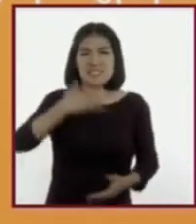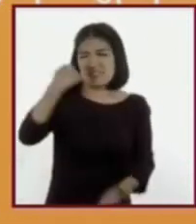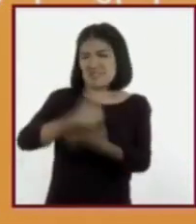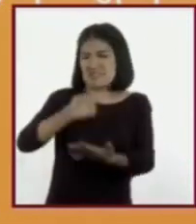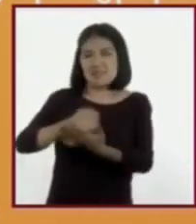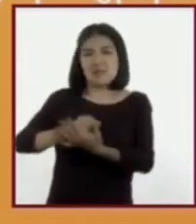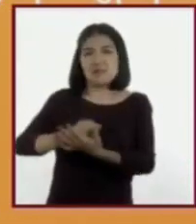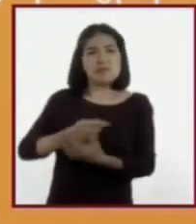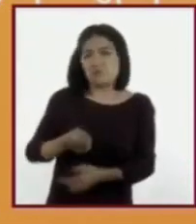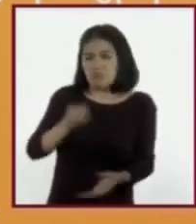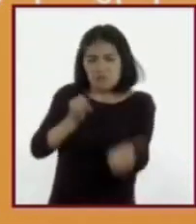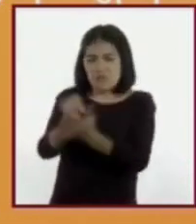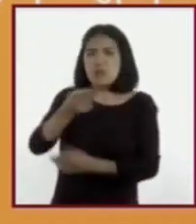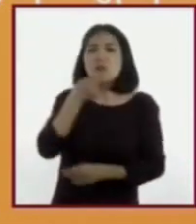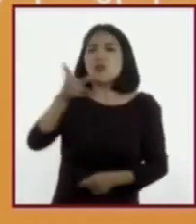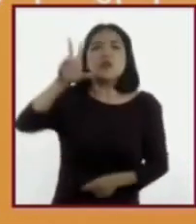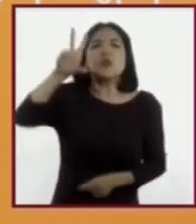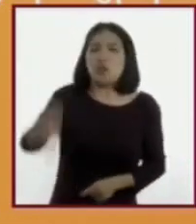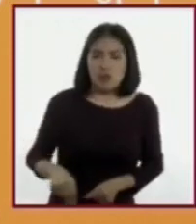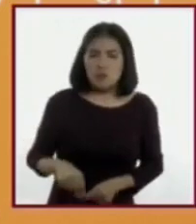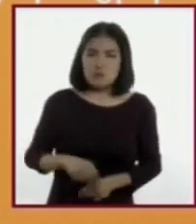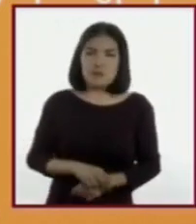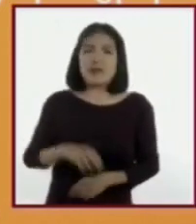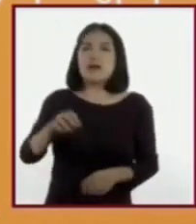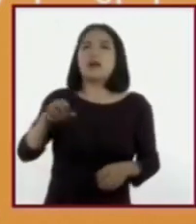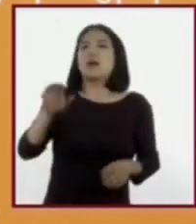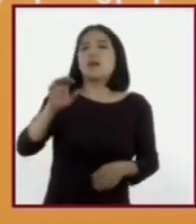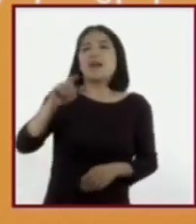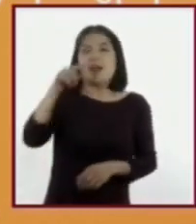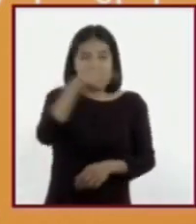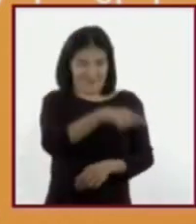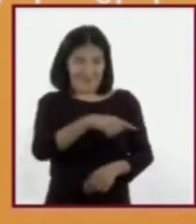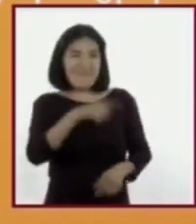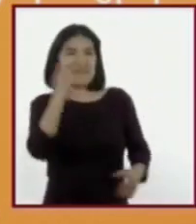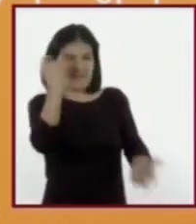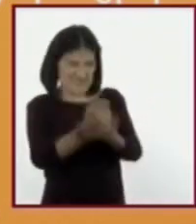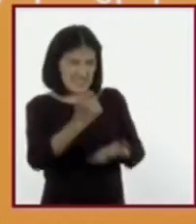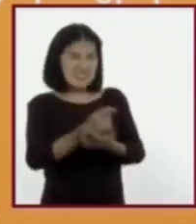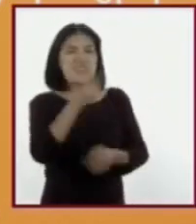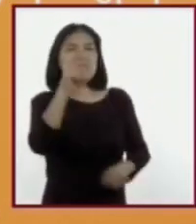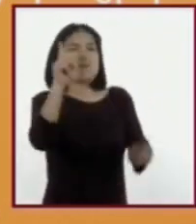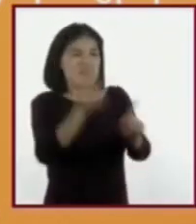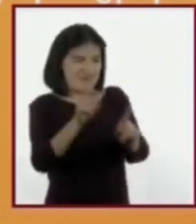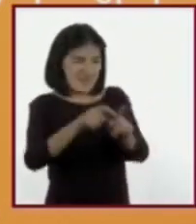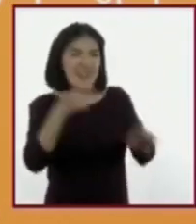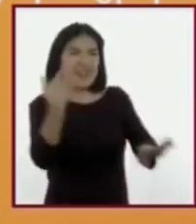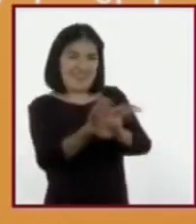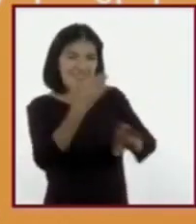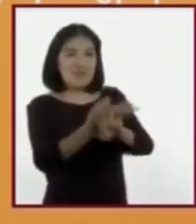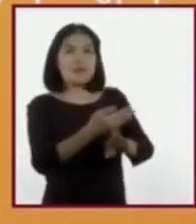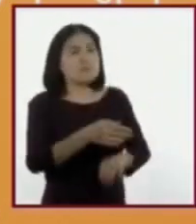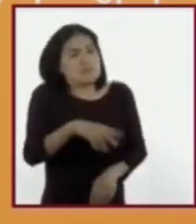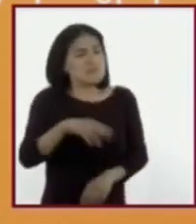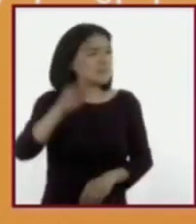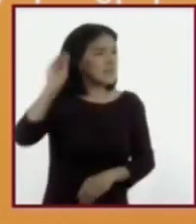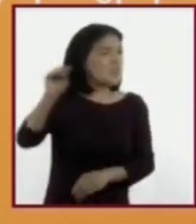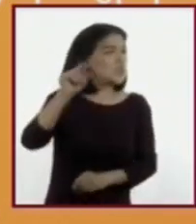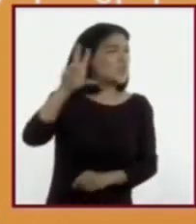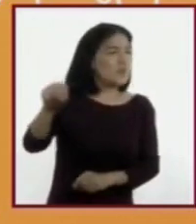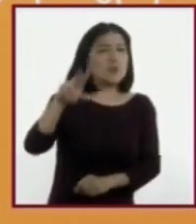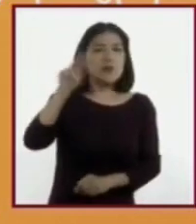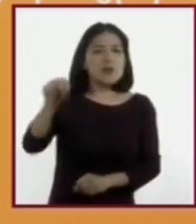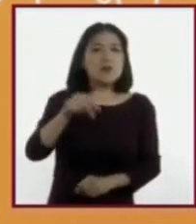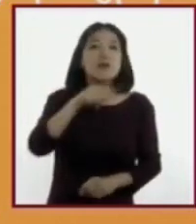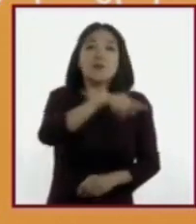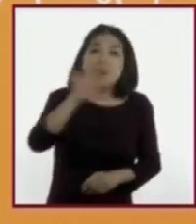decir no. Y a cada argumento, insinuación, amenaza, burla, es decir no. Eviten dar